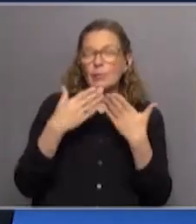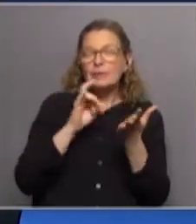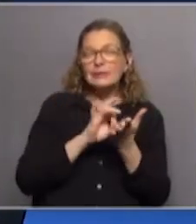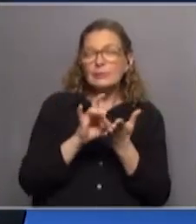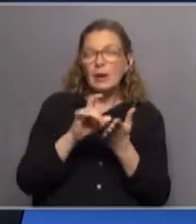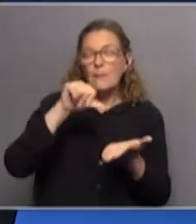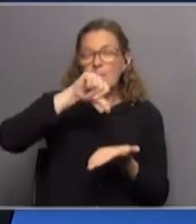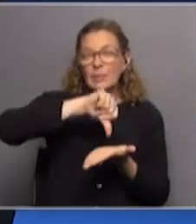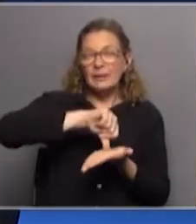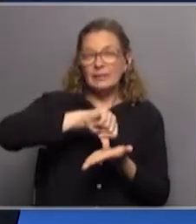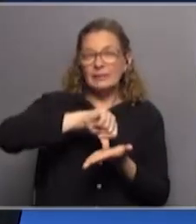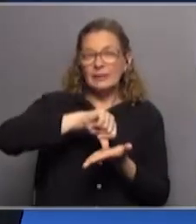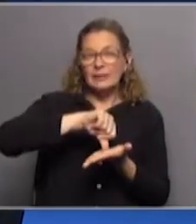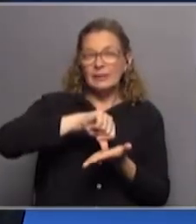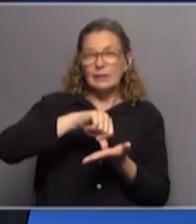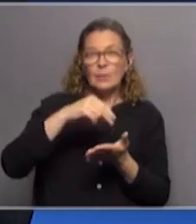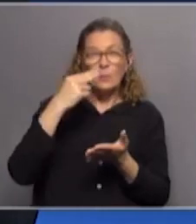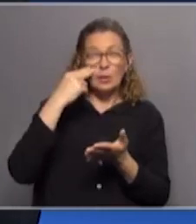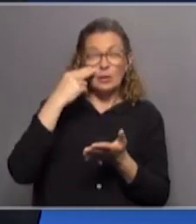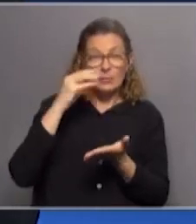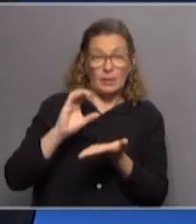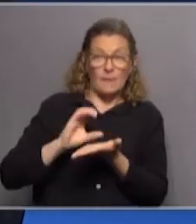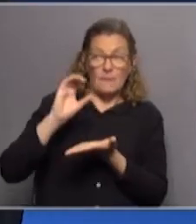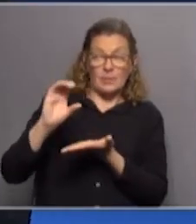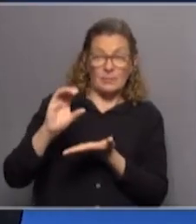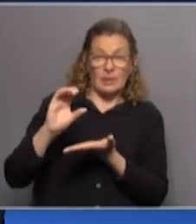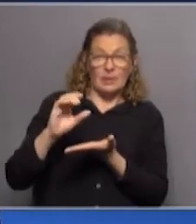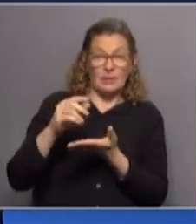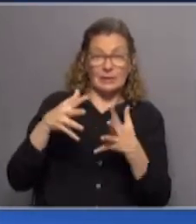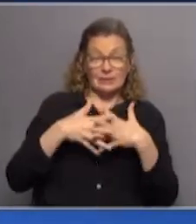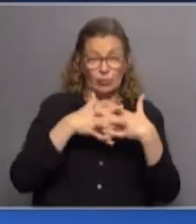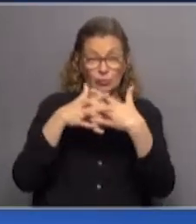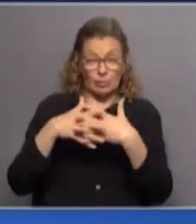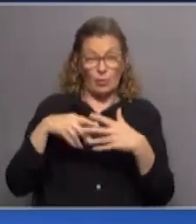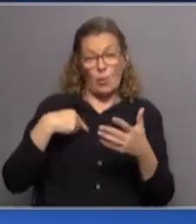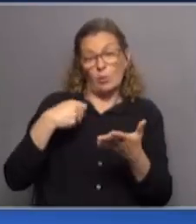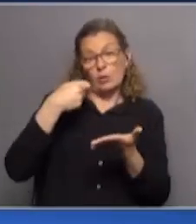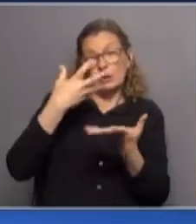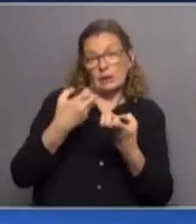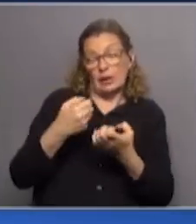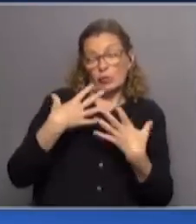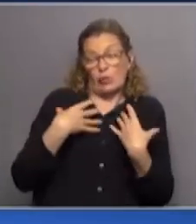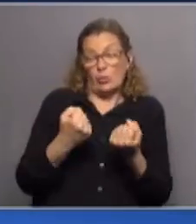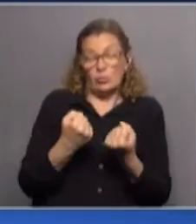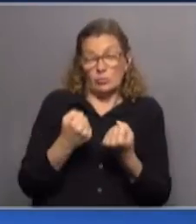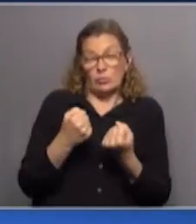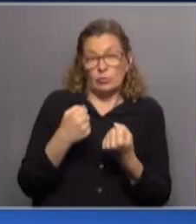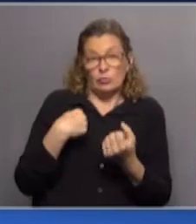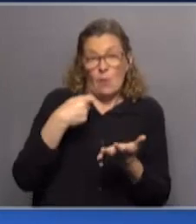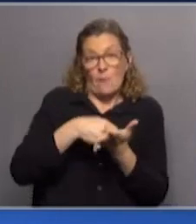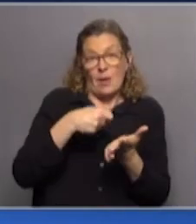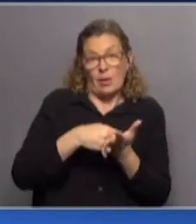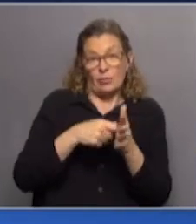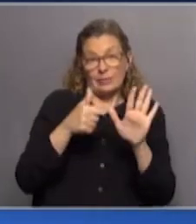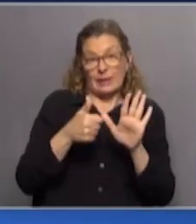porque hay países que tienen primas de riesgo, pero que la pagan los usuarios. En Estados Unidos, tú te vas a afiliar a un seguro de salud y tú pagas 6